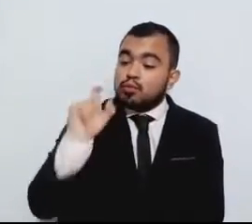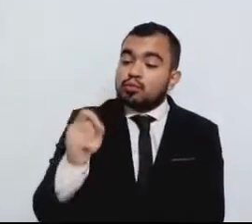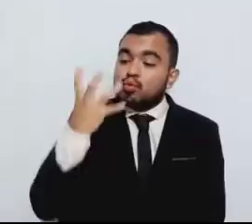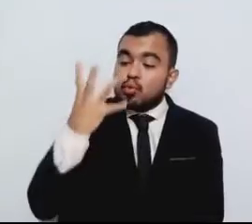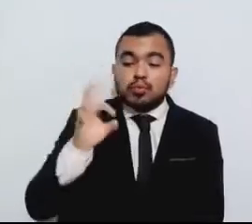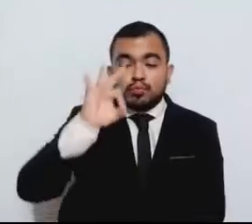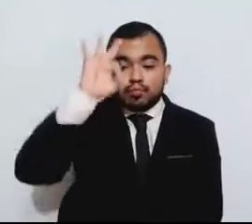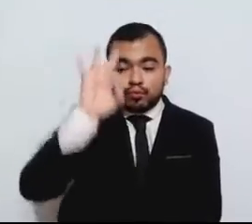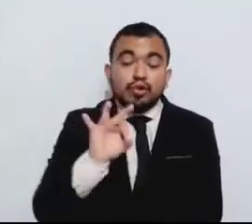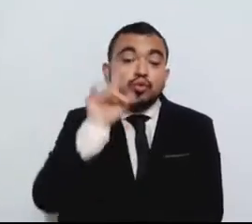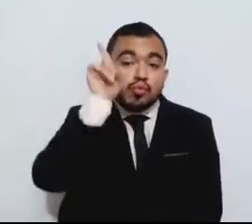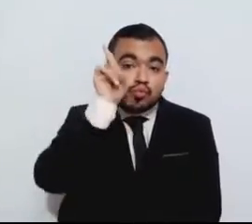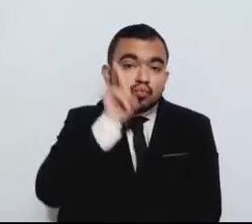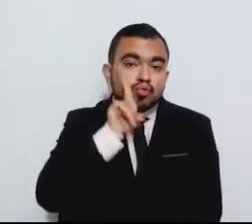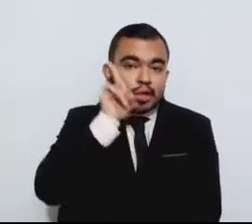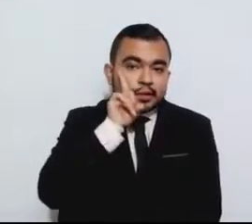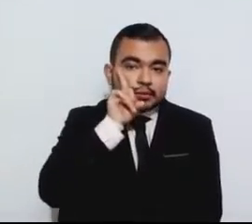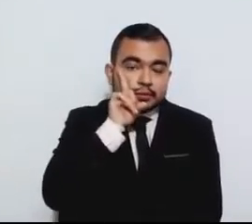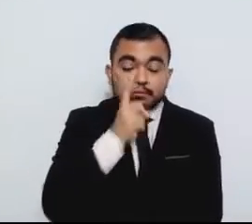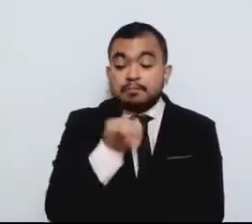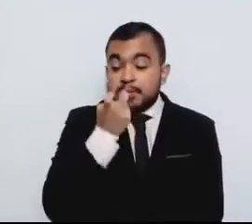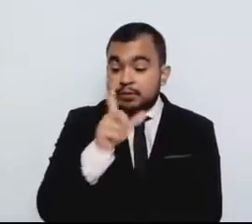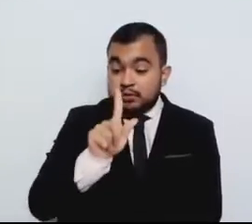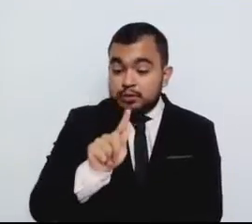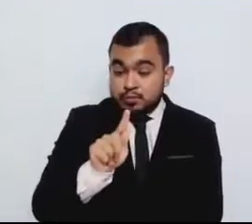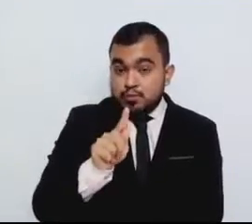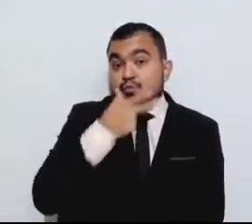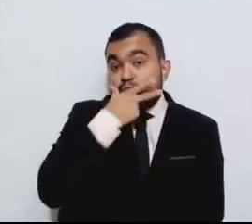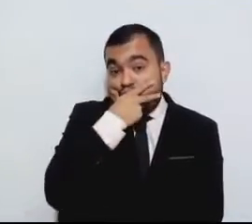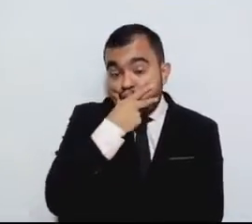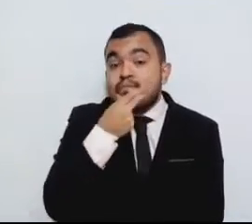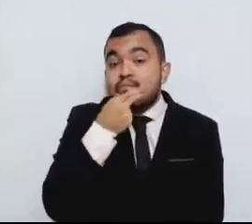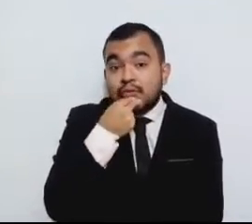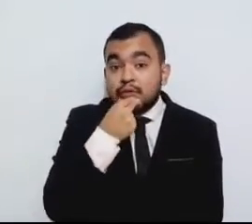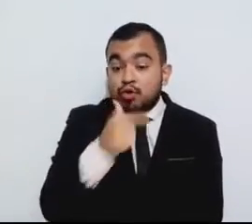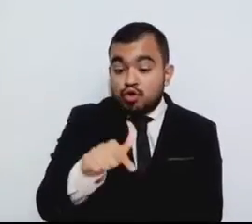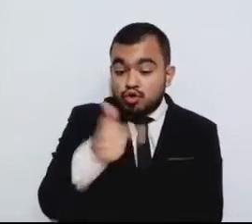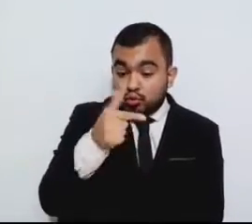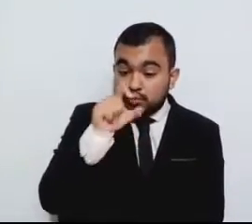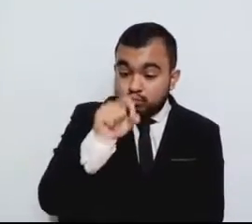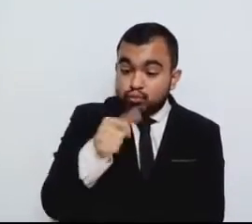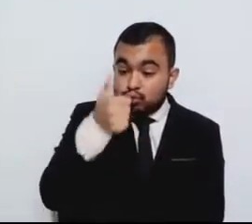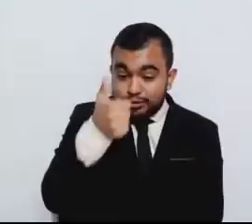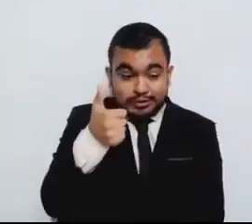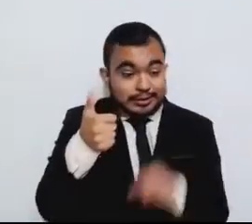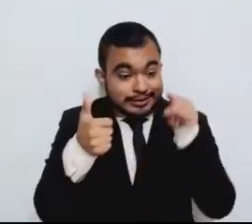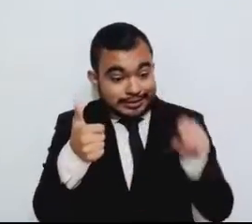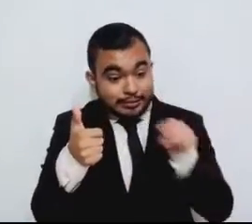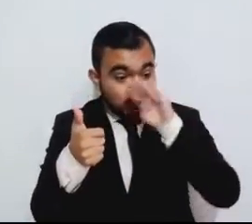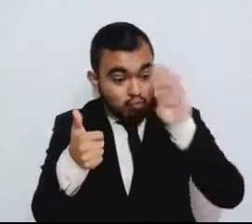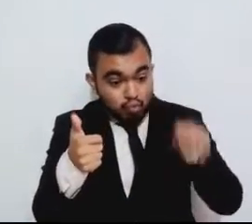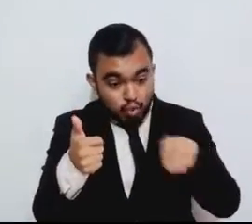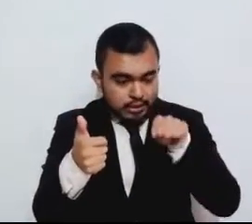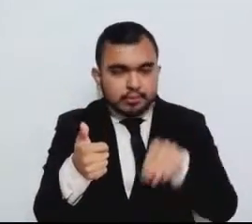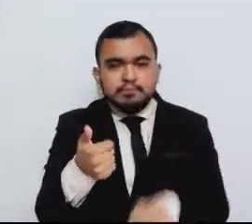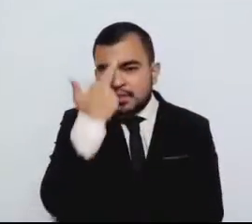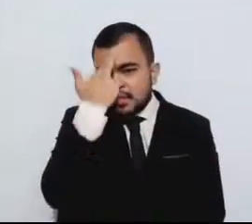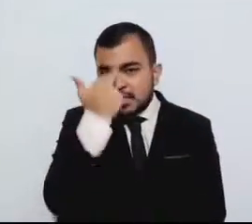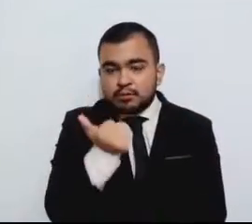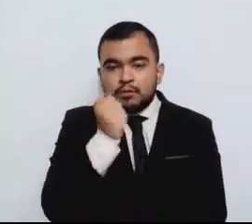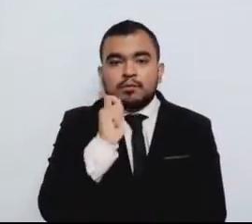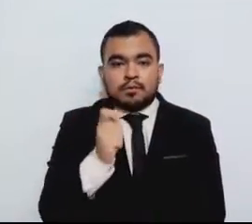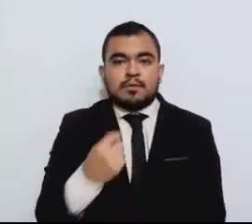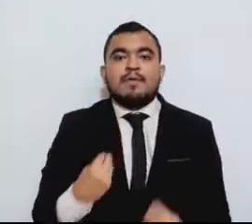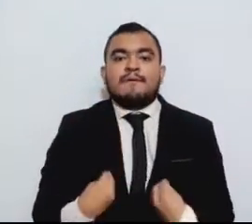En el caso de los varones, el 12.6 de esas defunciones ocurrieron en una vivienda particular